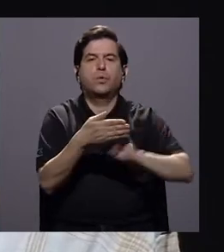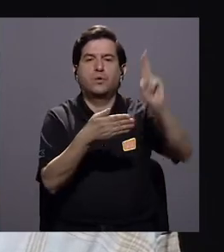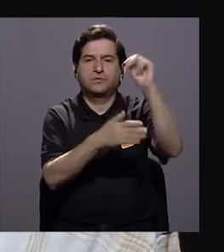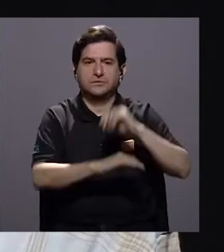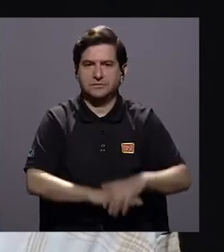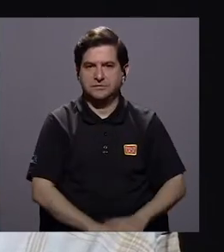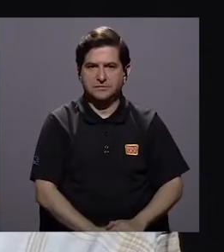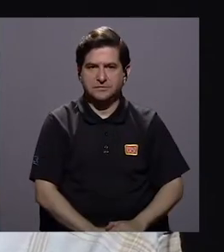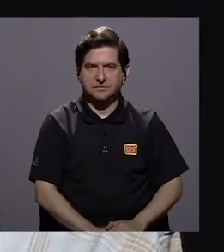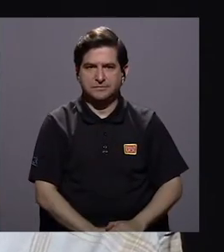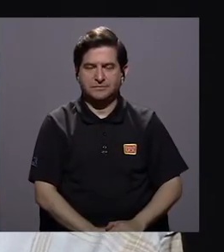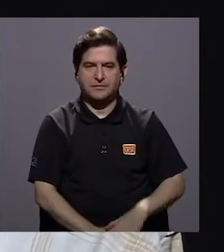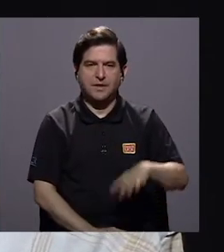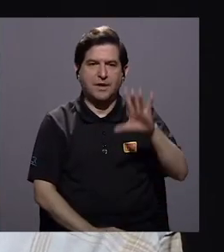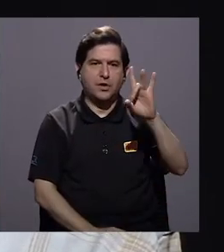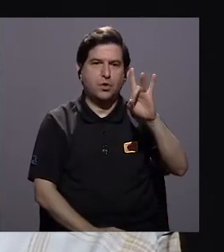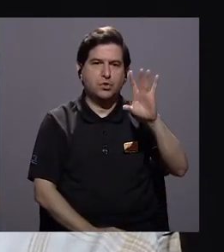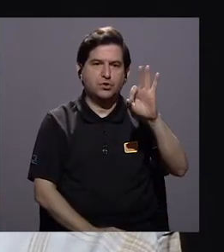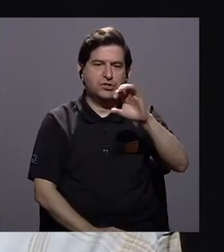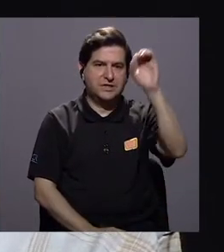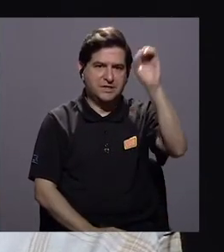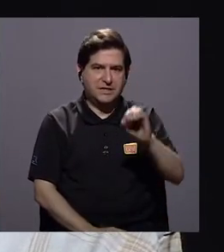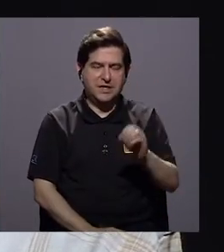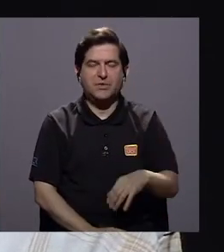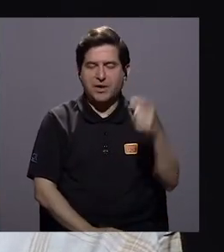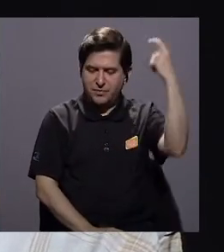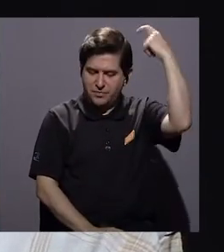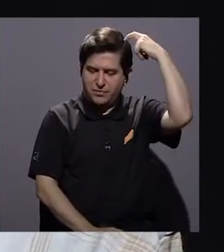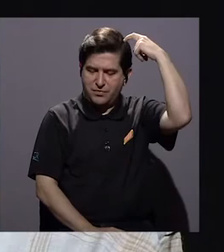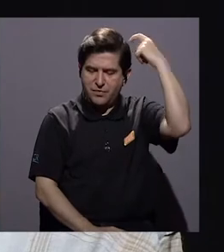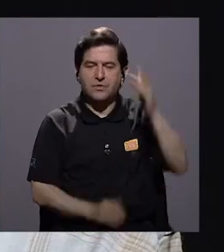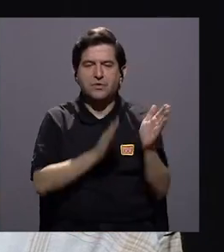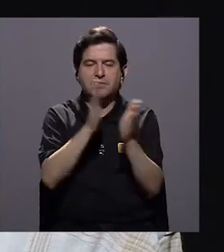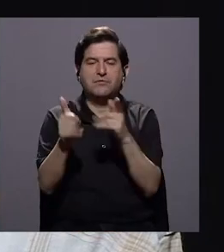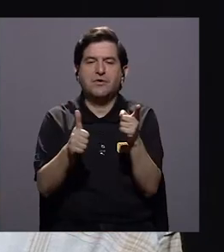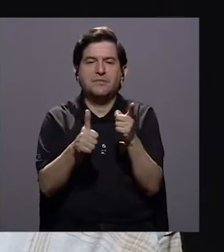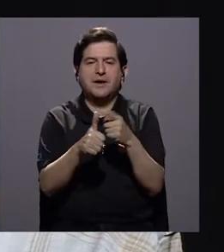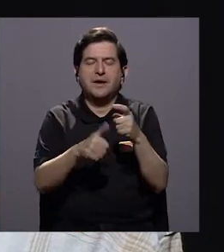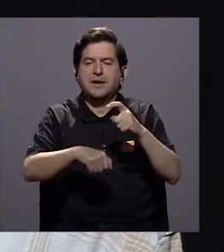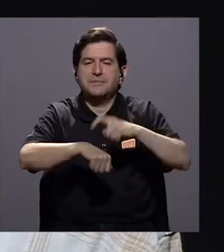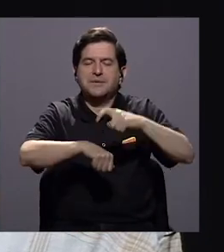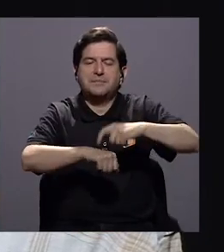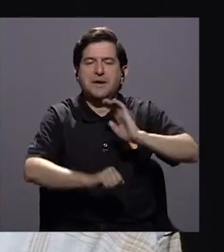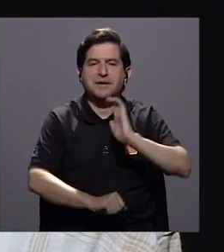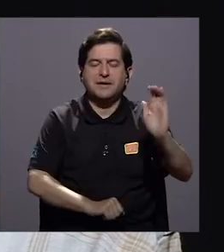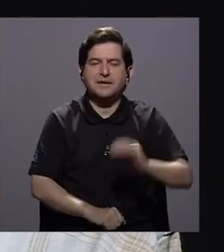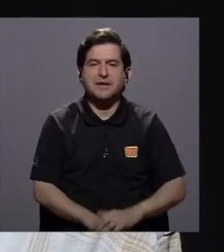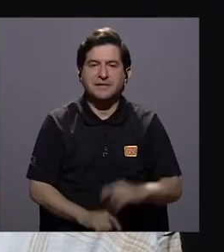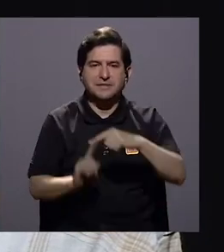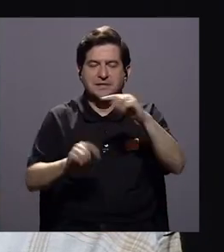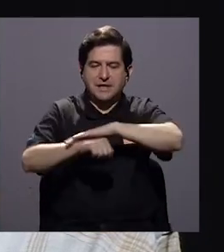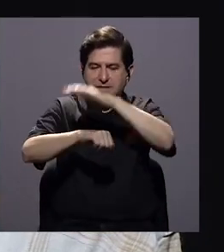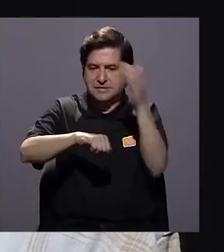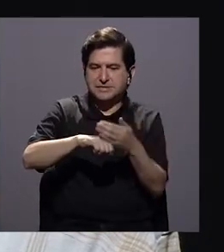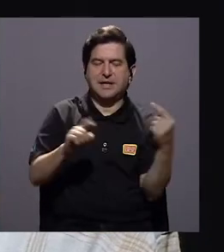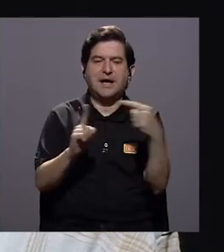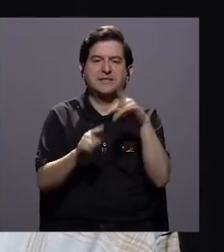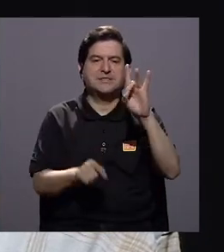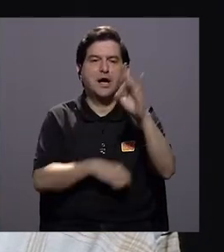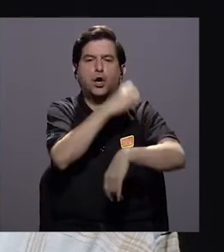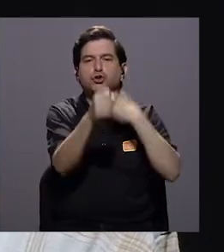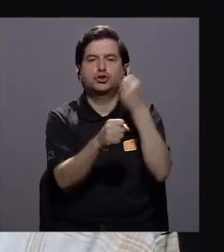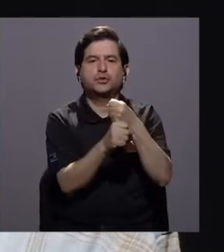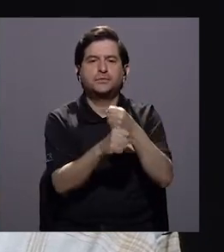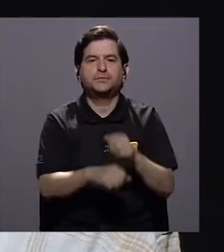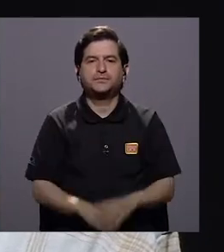universidades, donde el 89% del cerebro se forma en la primera infancia, es decir, desde el vientre materno hasta los 8